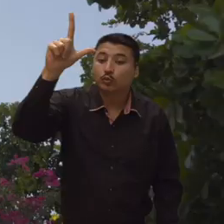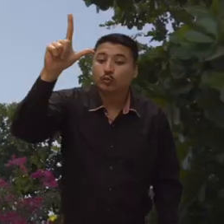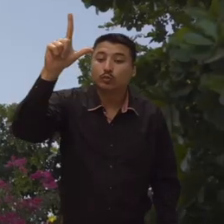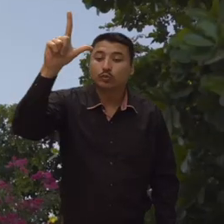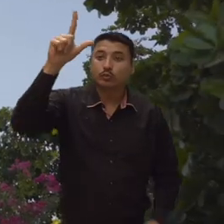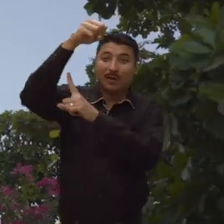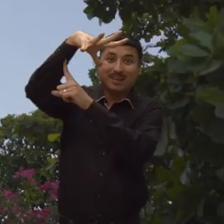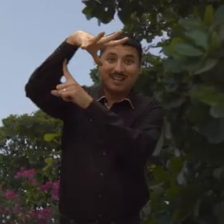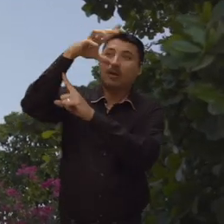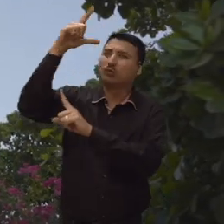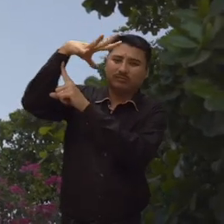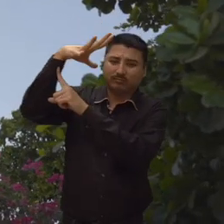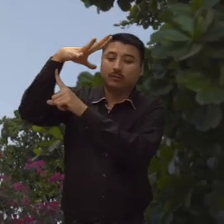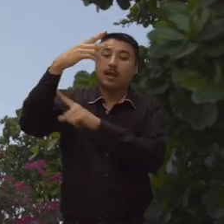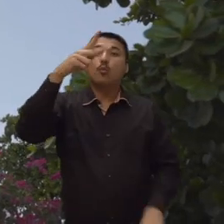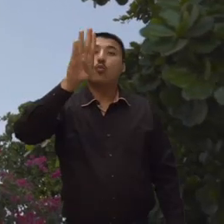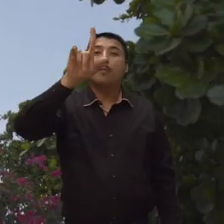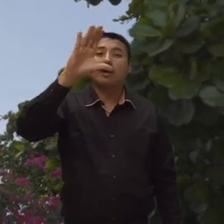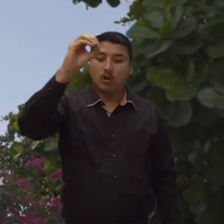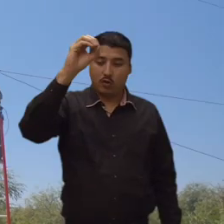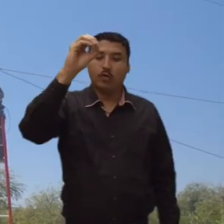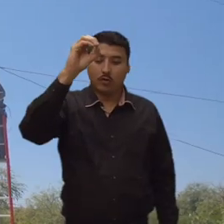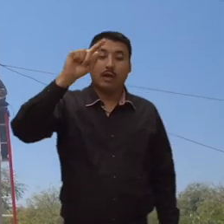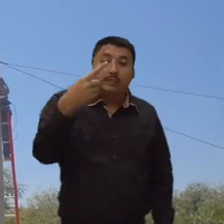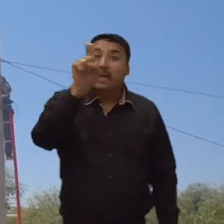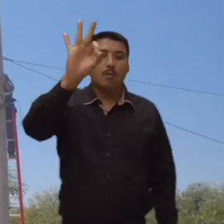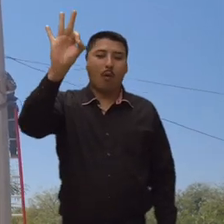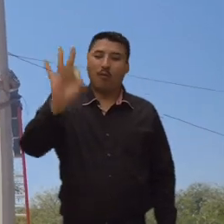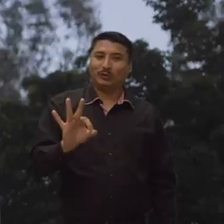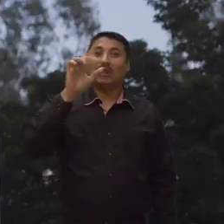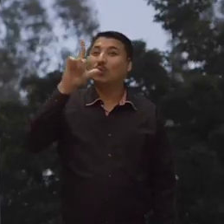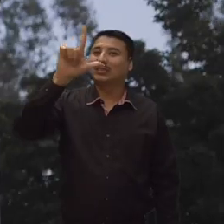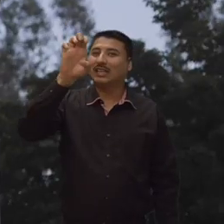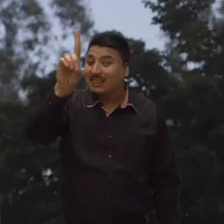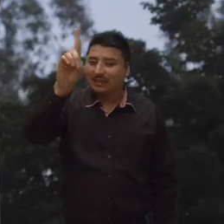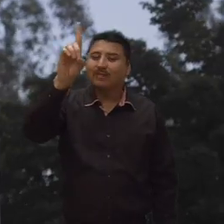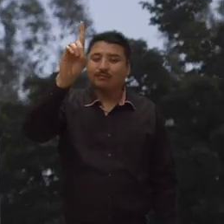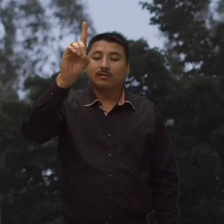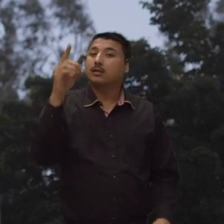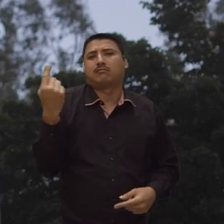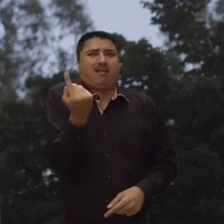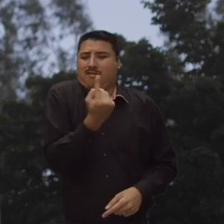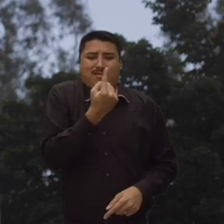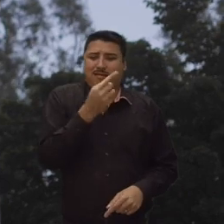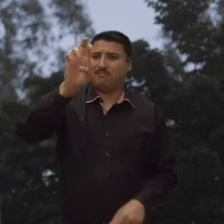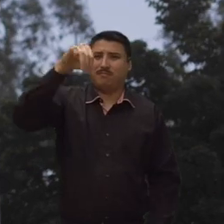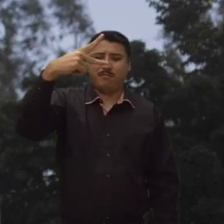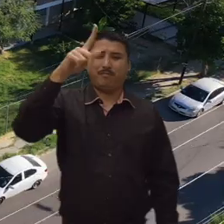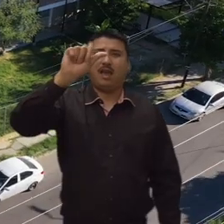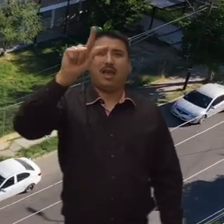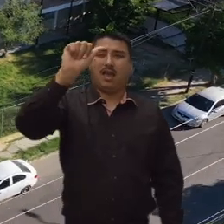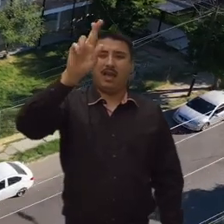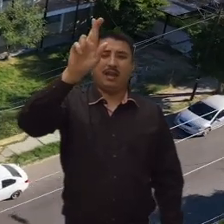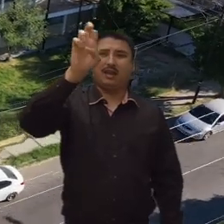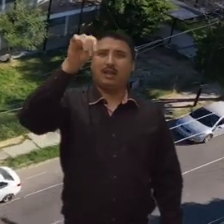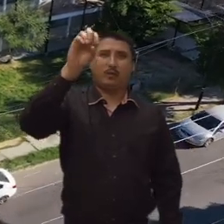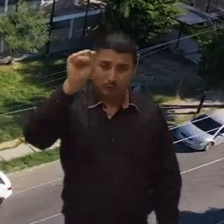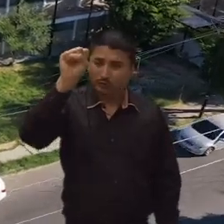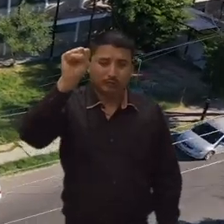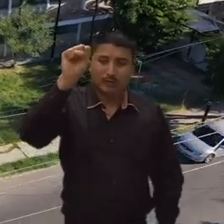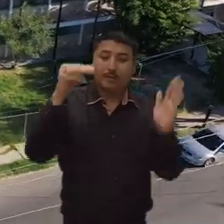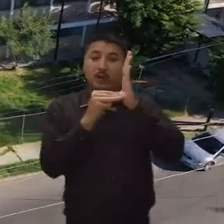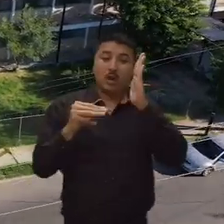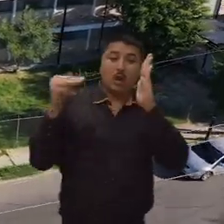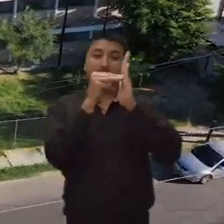familia, esto significa mejor iluminación, mayor seguridad y más espacios públicos recuperados. Con este proyecto de